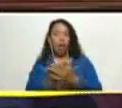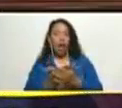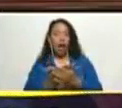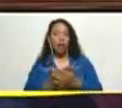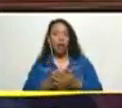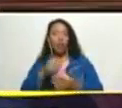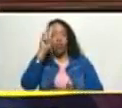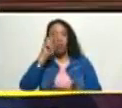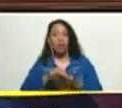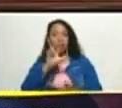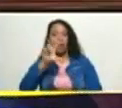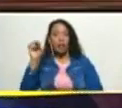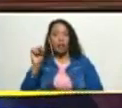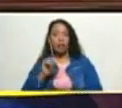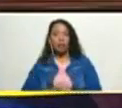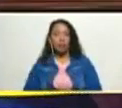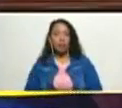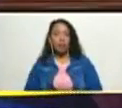y más